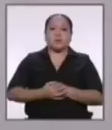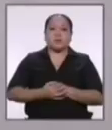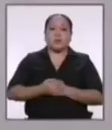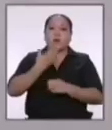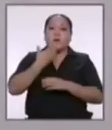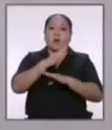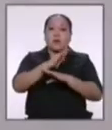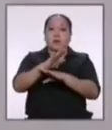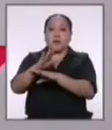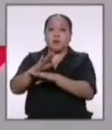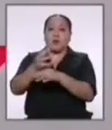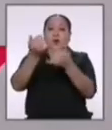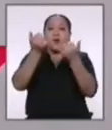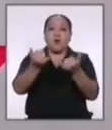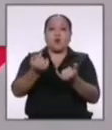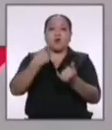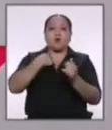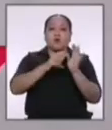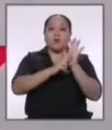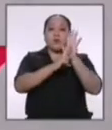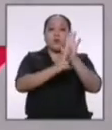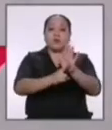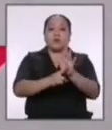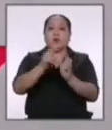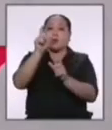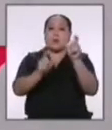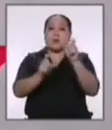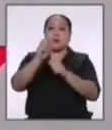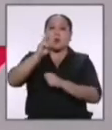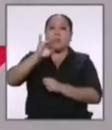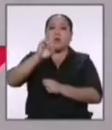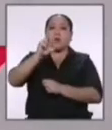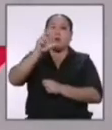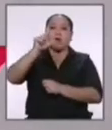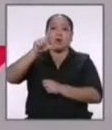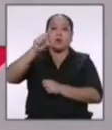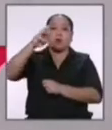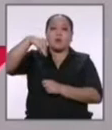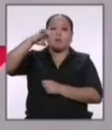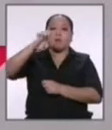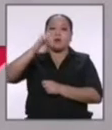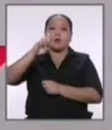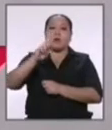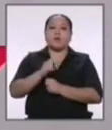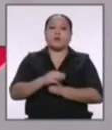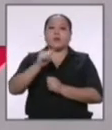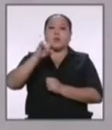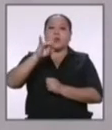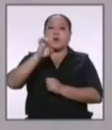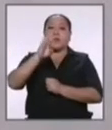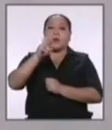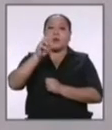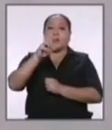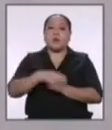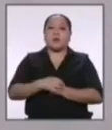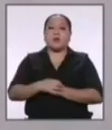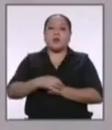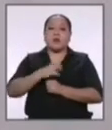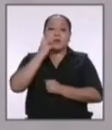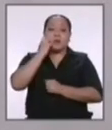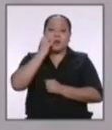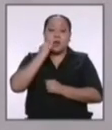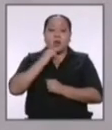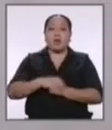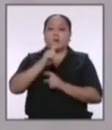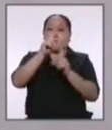buenas tardes el día de hoy estoy representando al ciudadano Wilmer Guevara Vásquez de la ciudad de Chiclayo y su pregunta